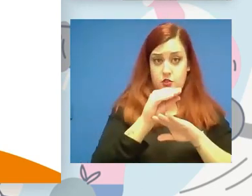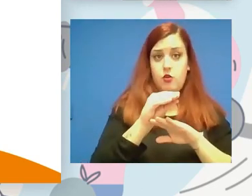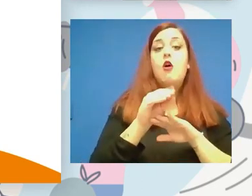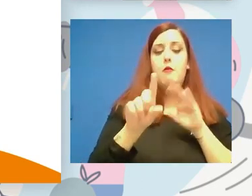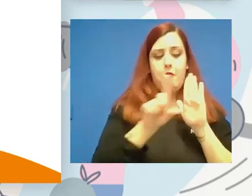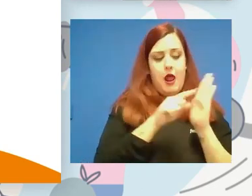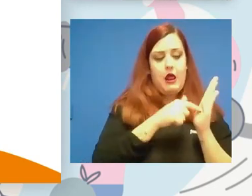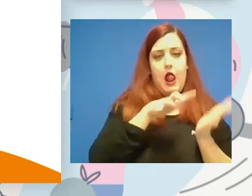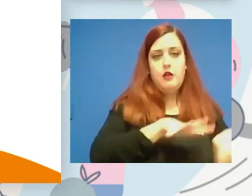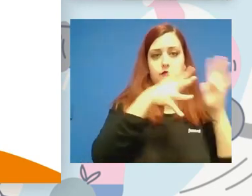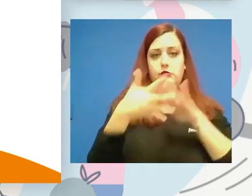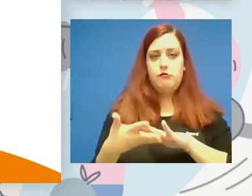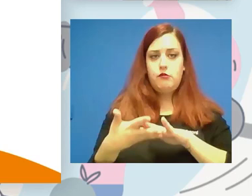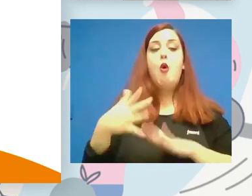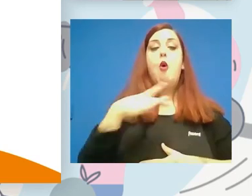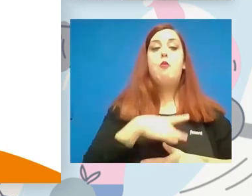si no es imposible.